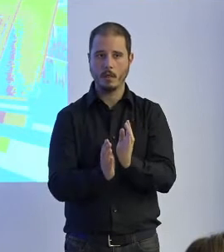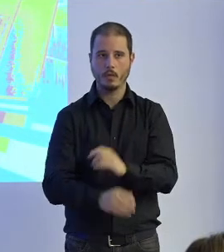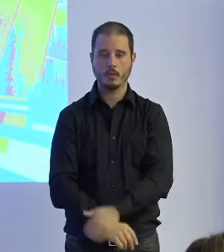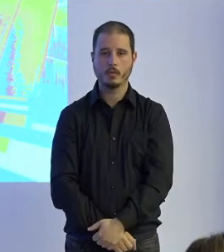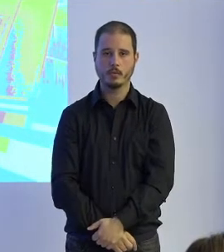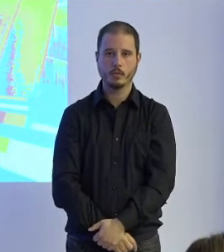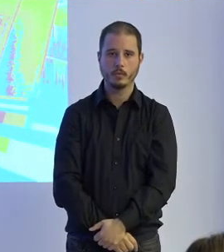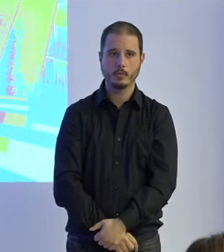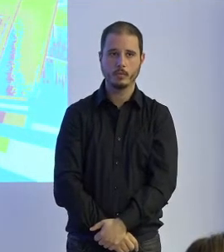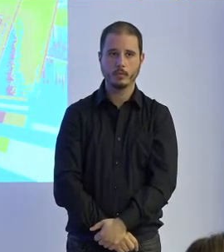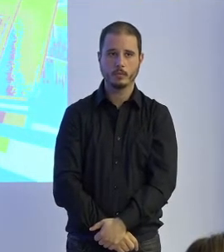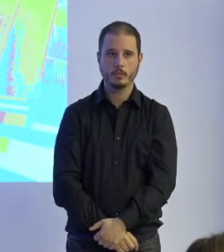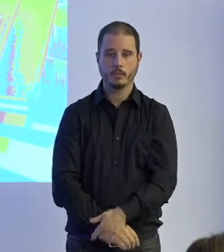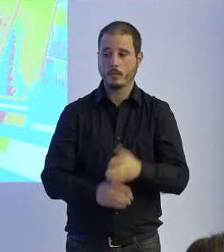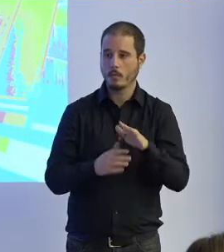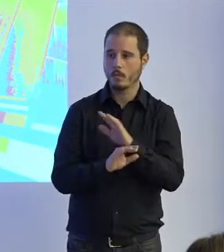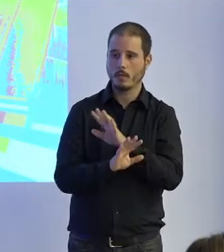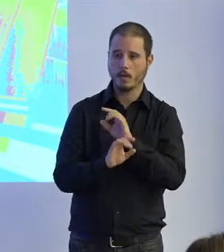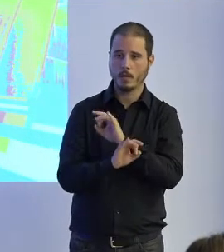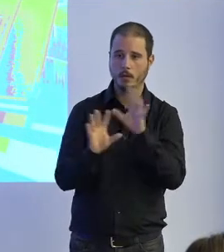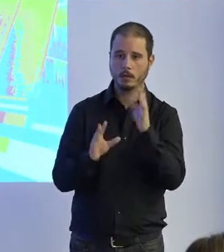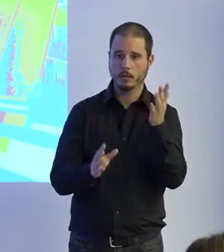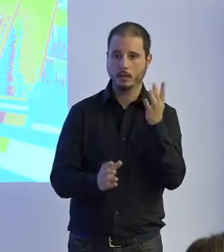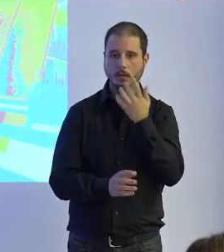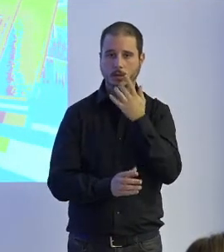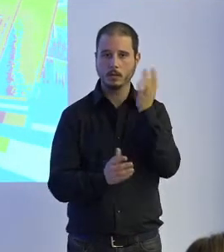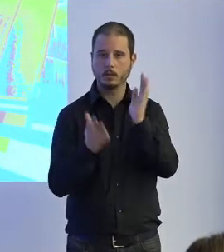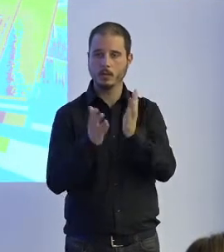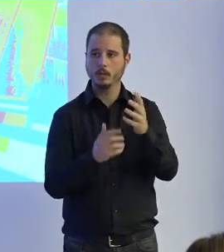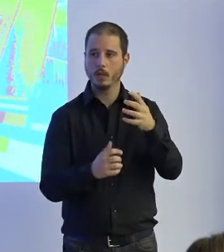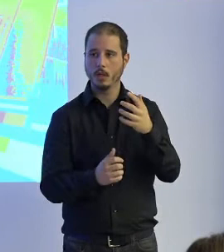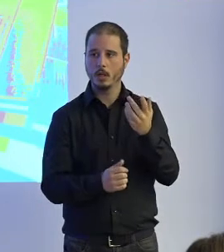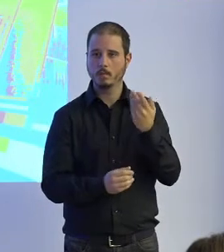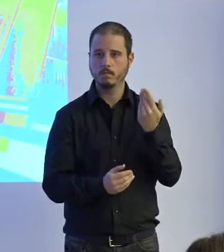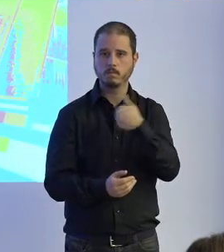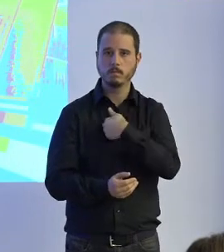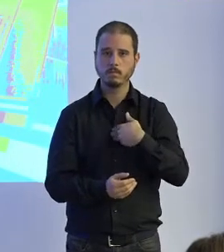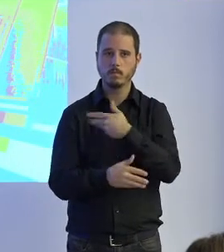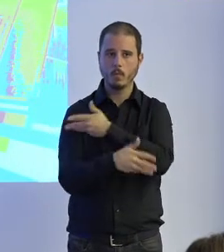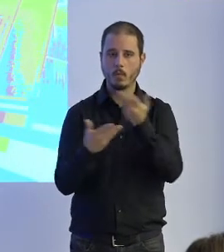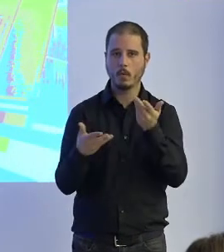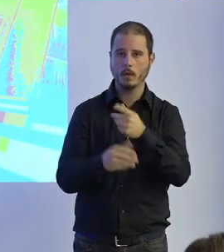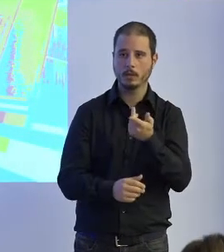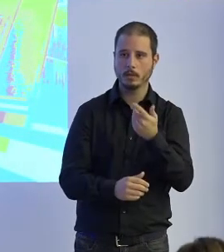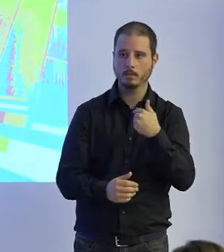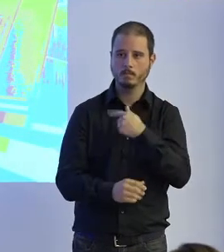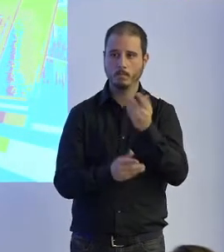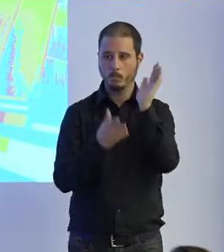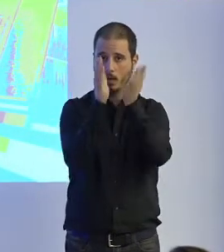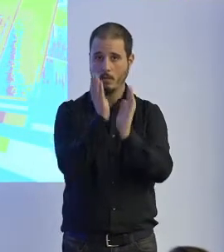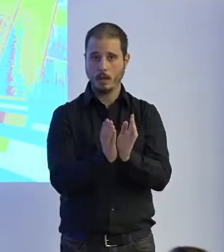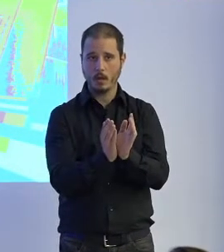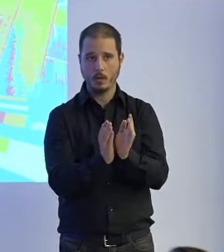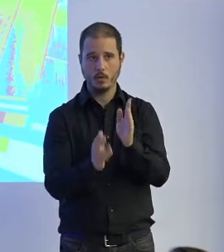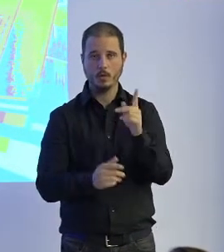también robótica bueno porque claro la función la robótica que voy a apuntar es robótica de rehabilitación no